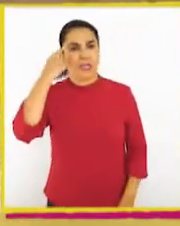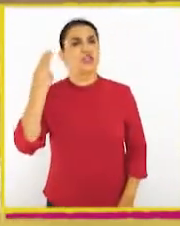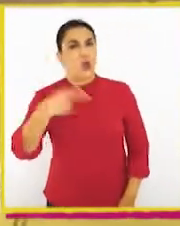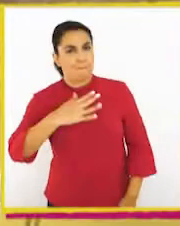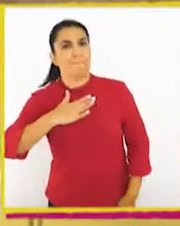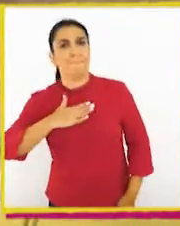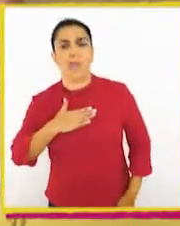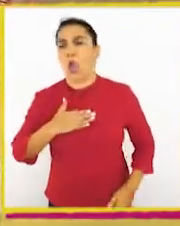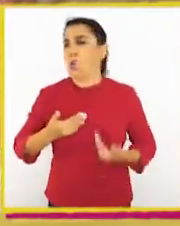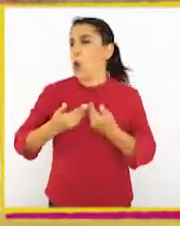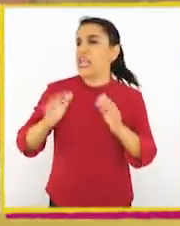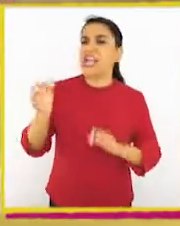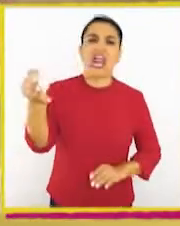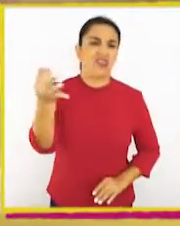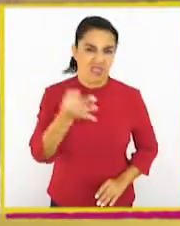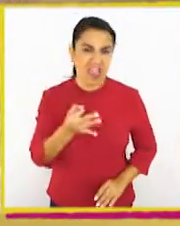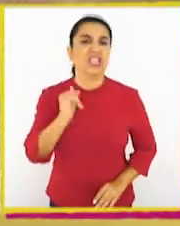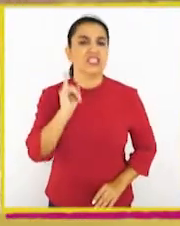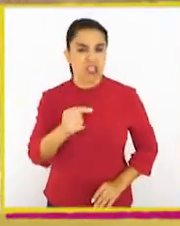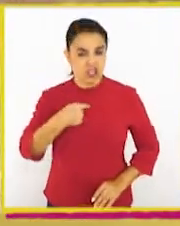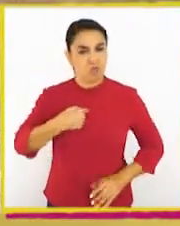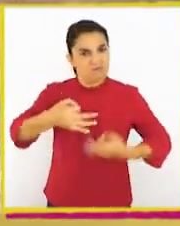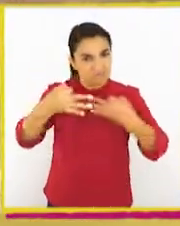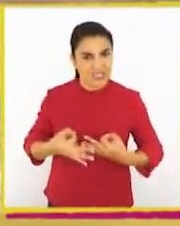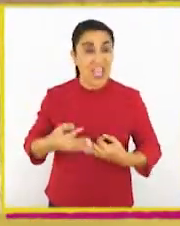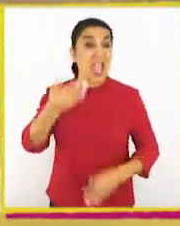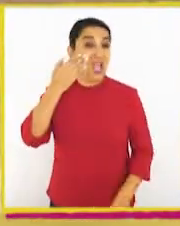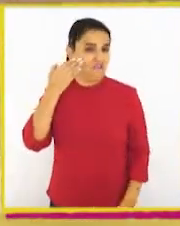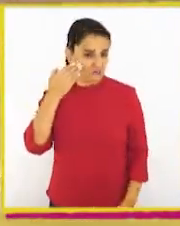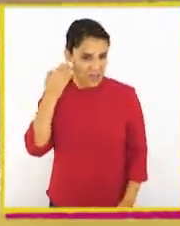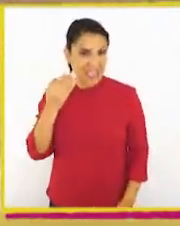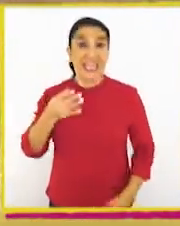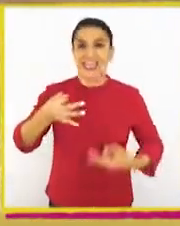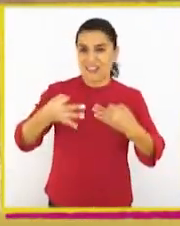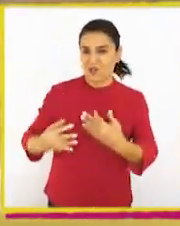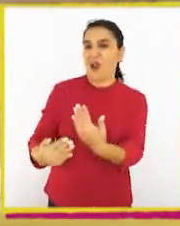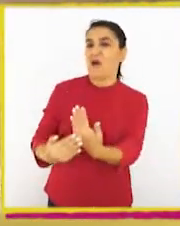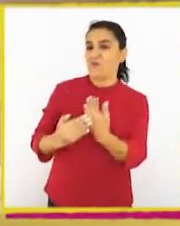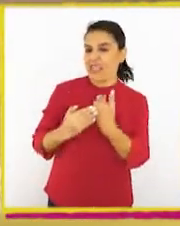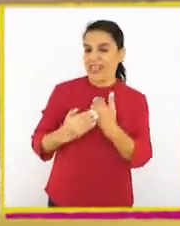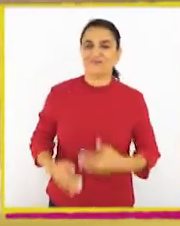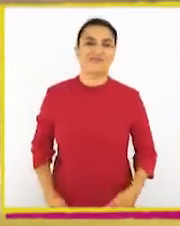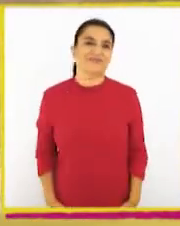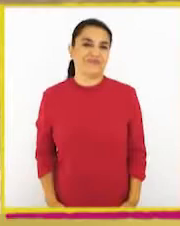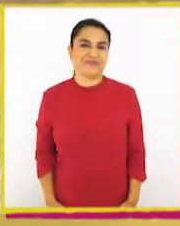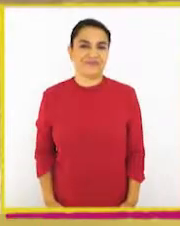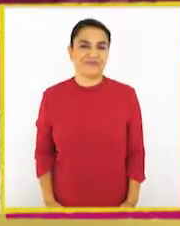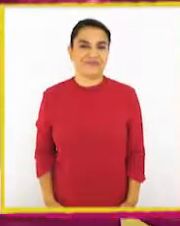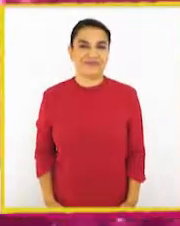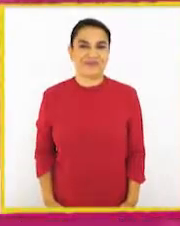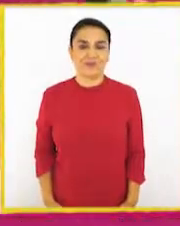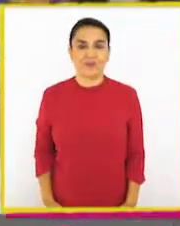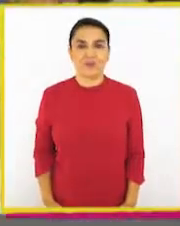mía y cualquiera me diría que hice lo correcto. ¡No! ¡Incluso Vicky! Ella de seguro me va a apoyar.